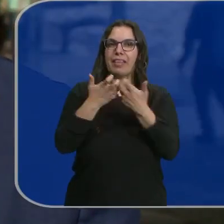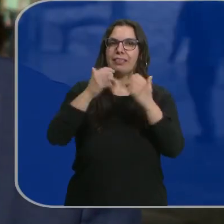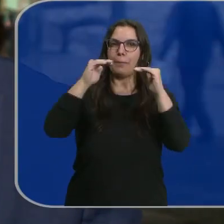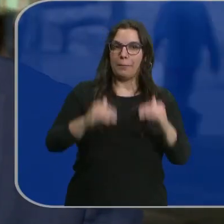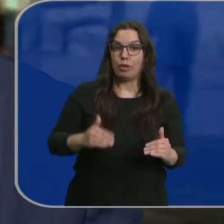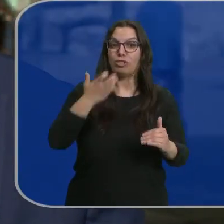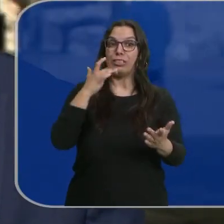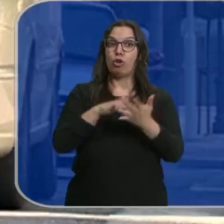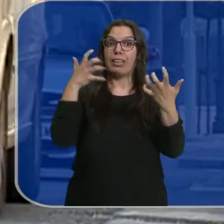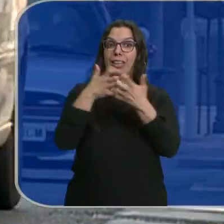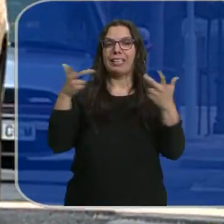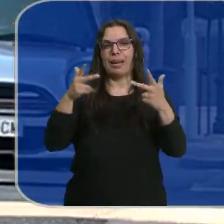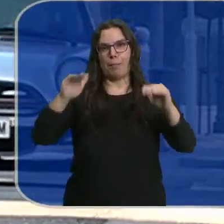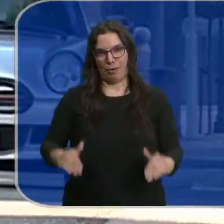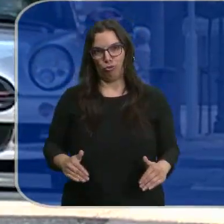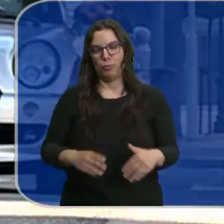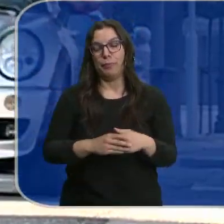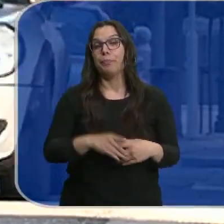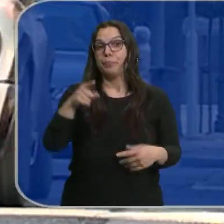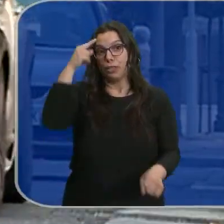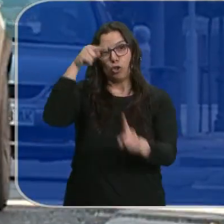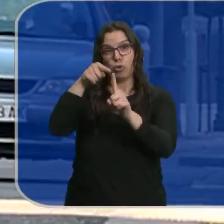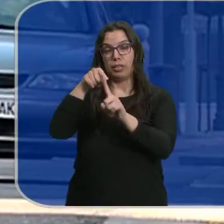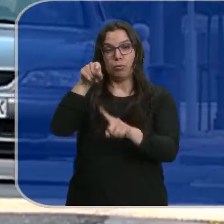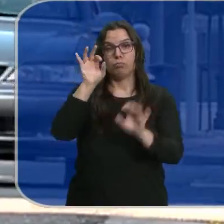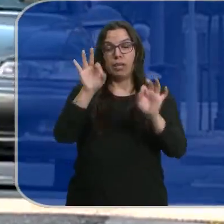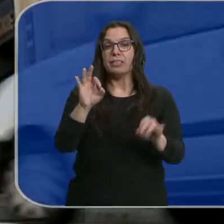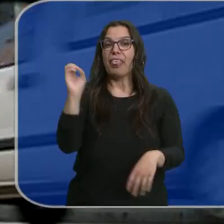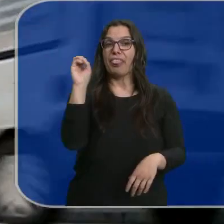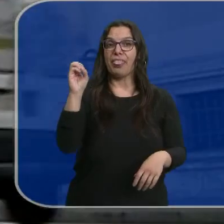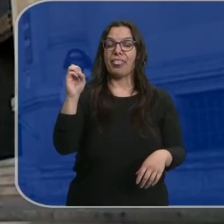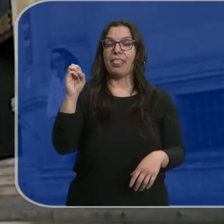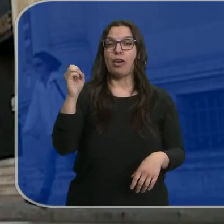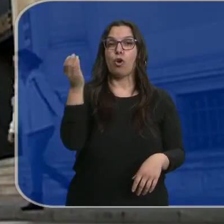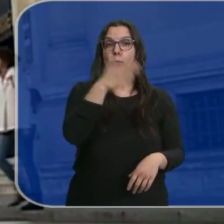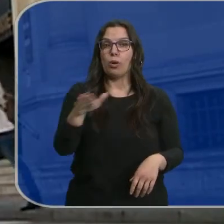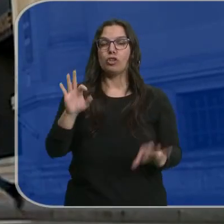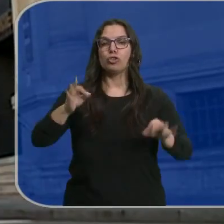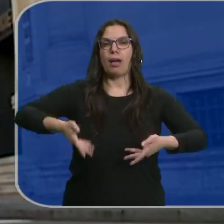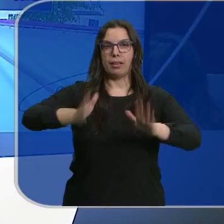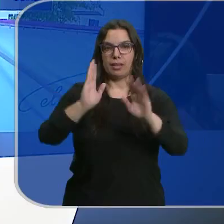gravedad de estos sean menores. Y ese sigue siendo el objetivo. Cero víctimas en nuestras carreteras.